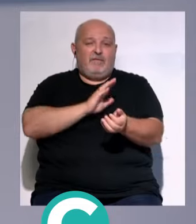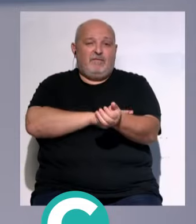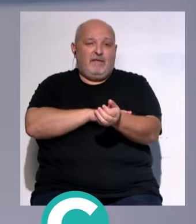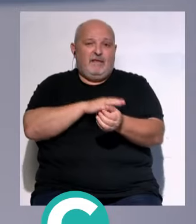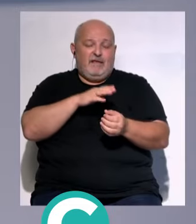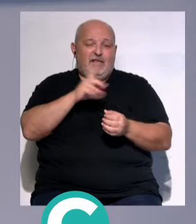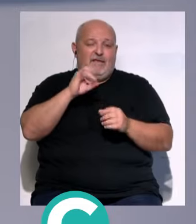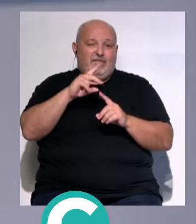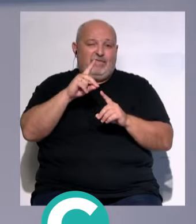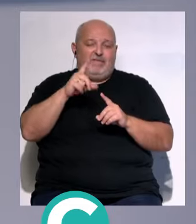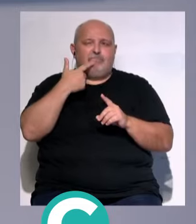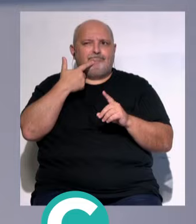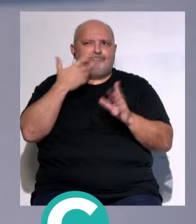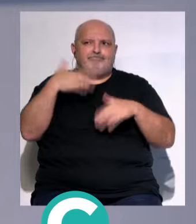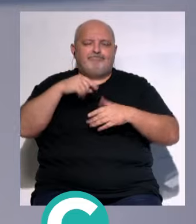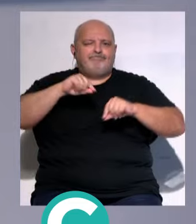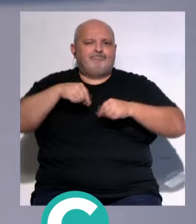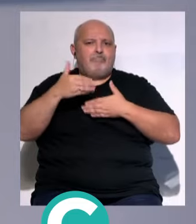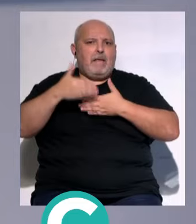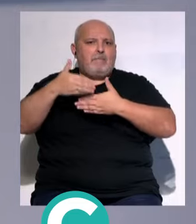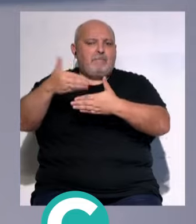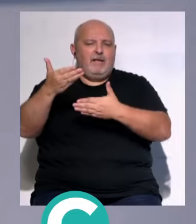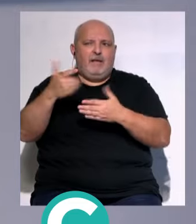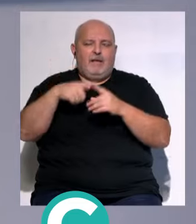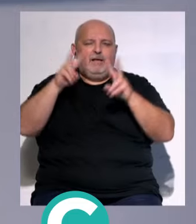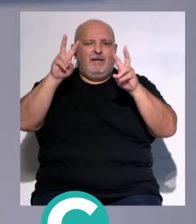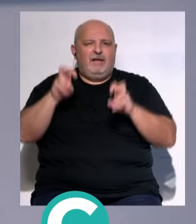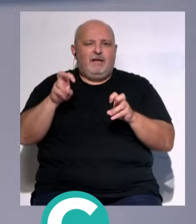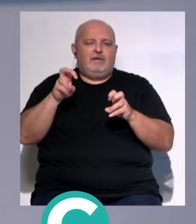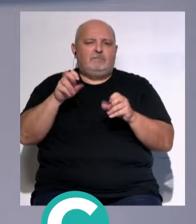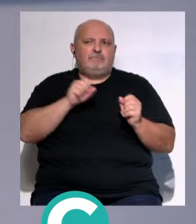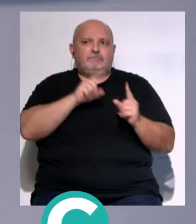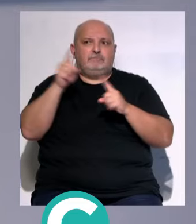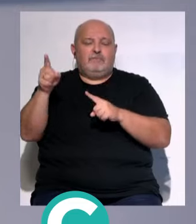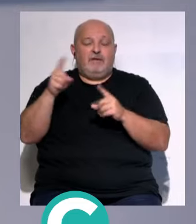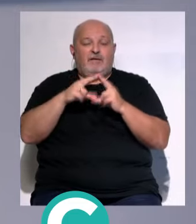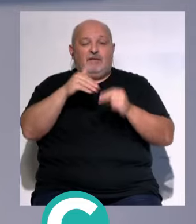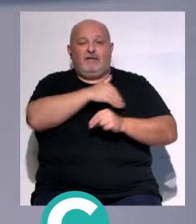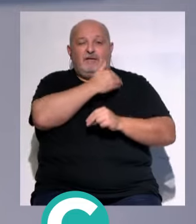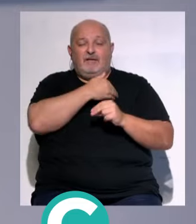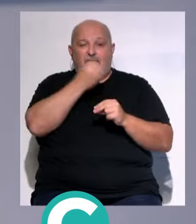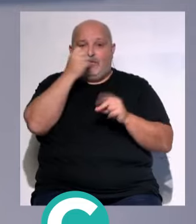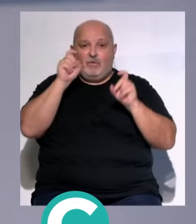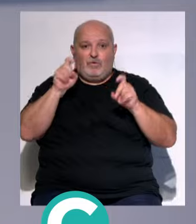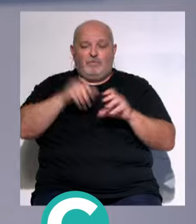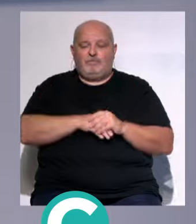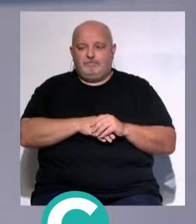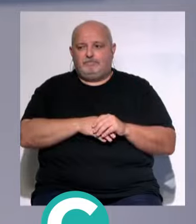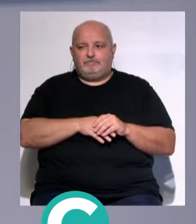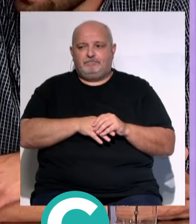de la Cruz... ...ha lamentado que nos impulse la firma del convenio... ...que blindaría el traslado de la Facultad de Ciencias de la Educación.